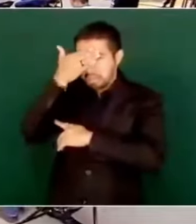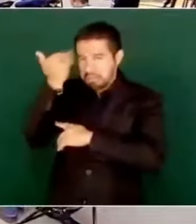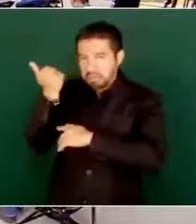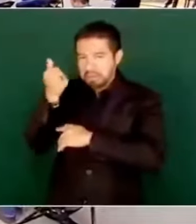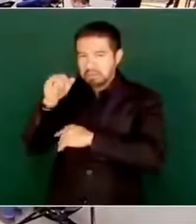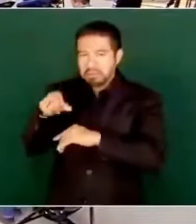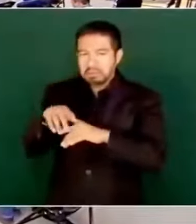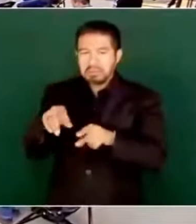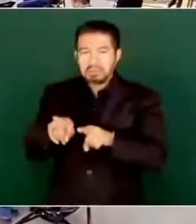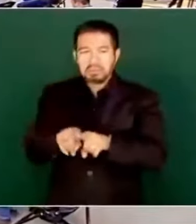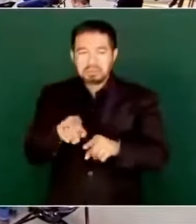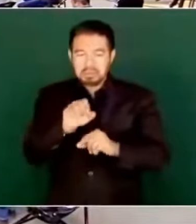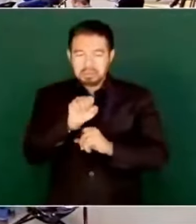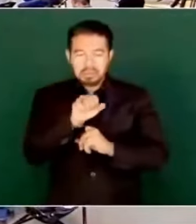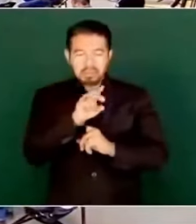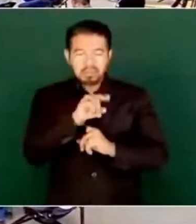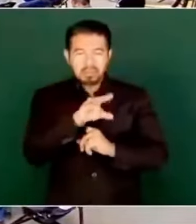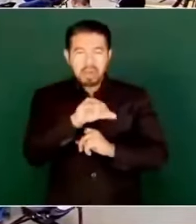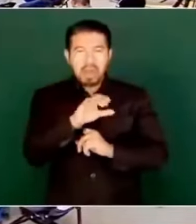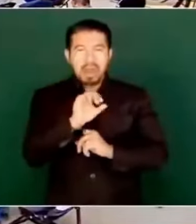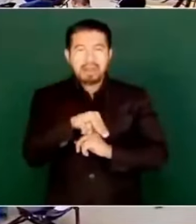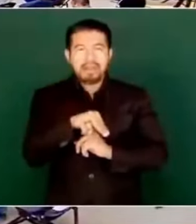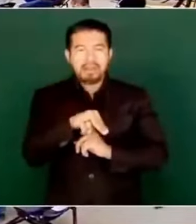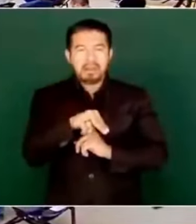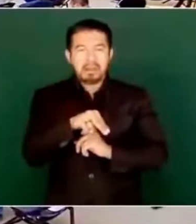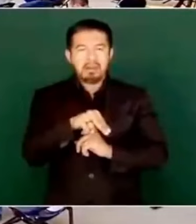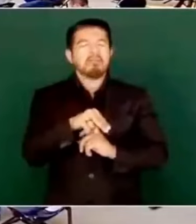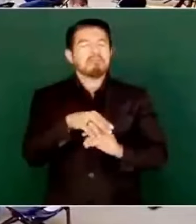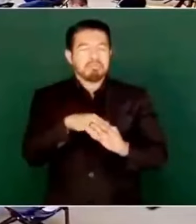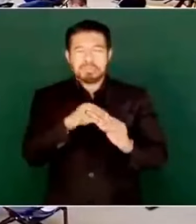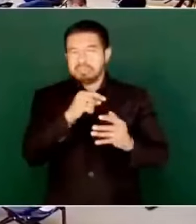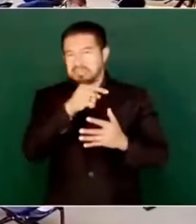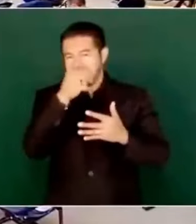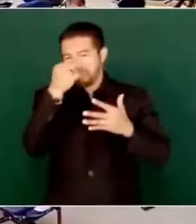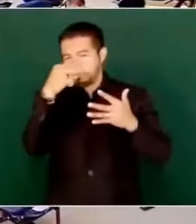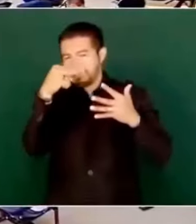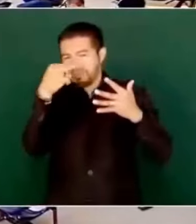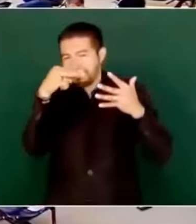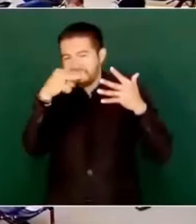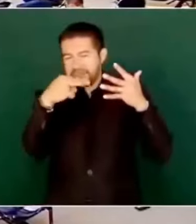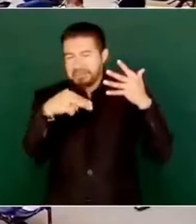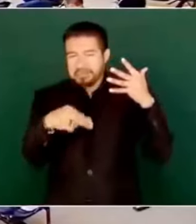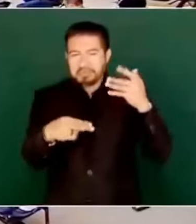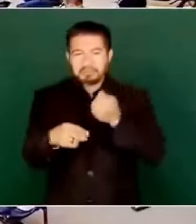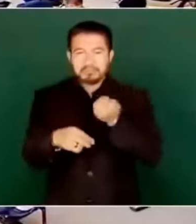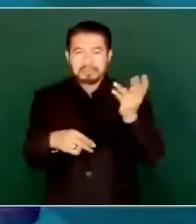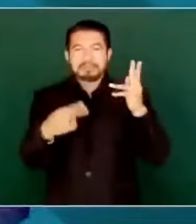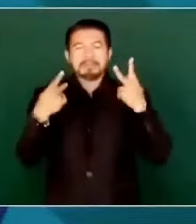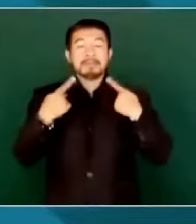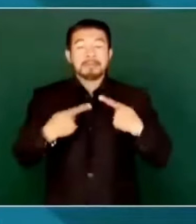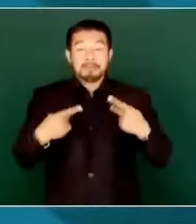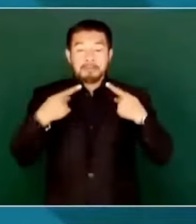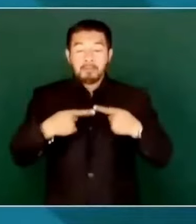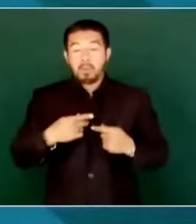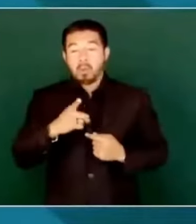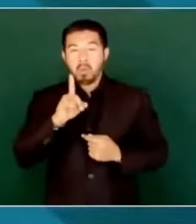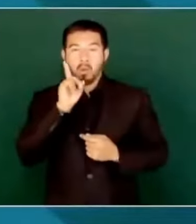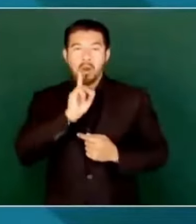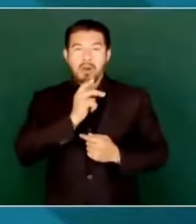de así un